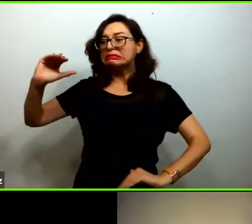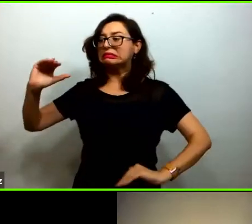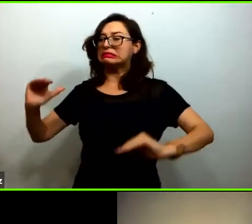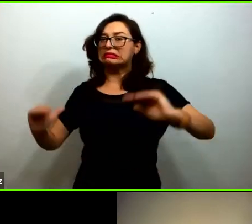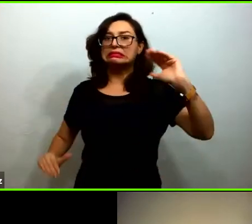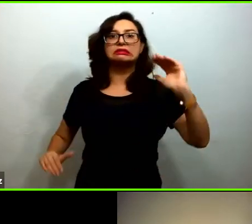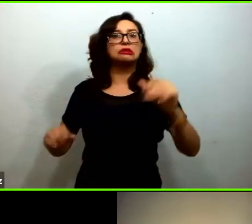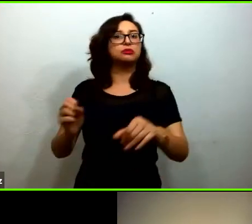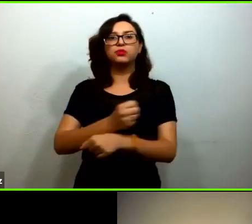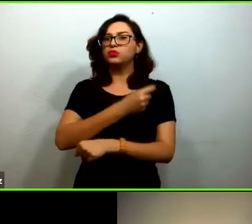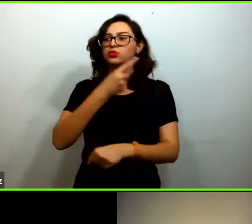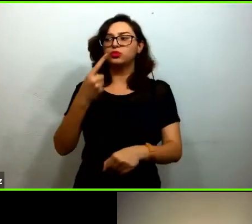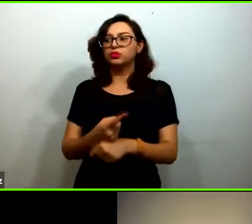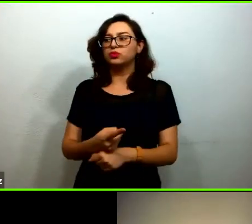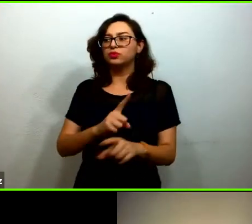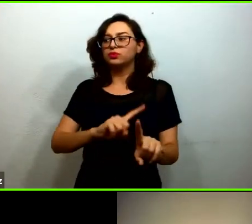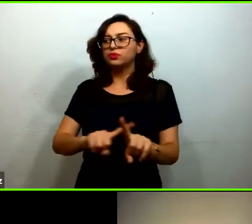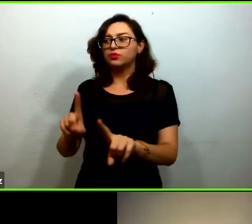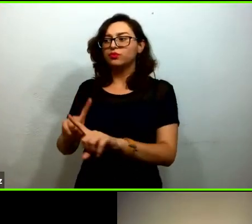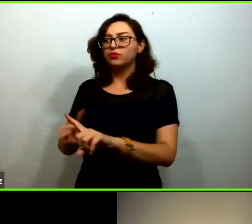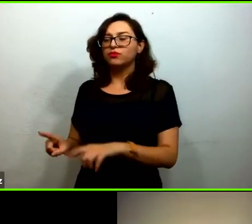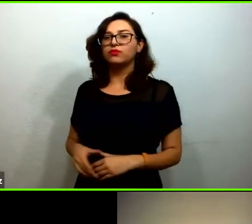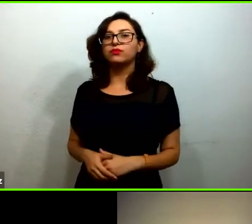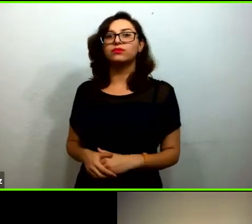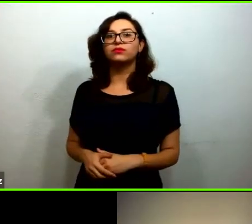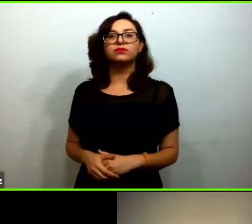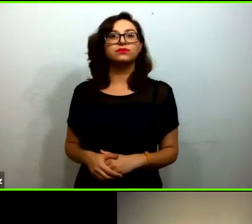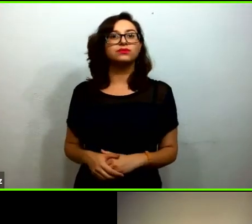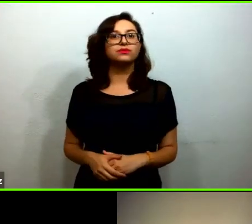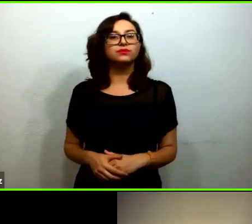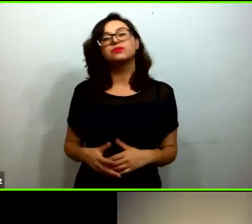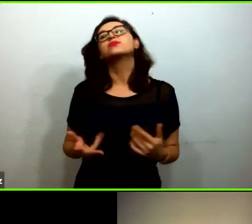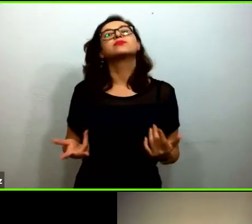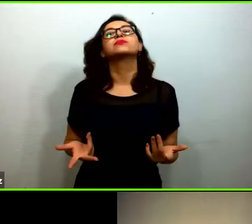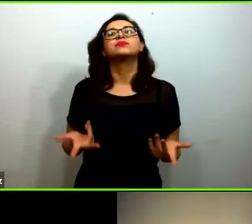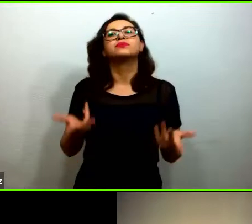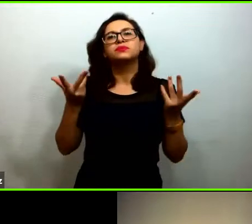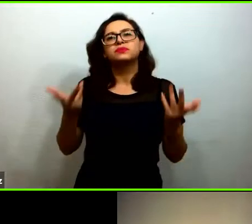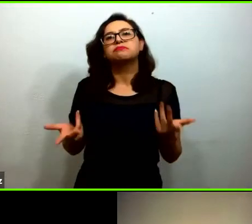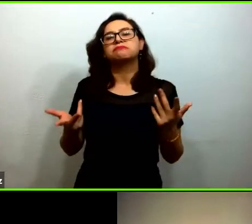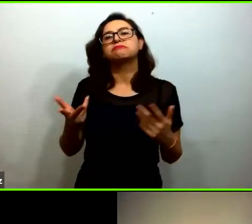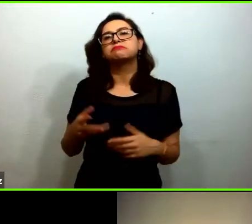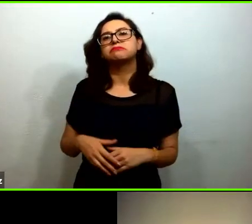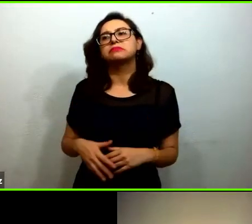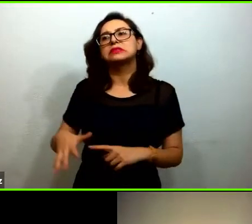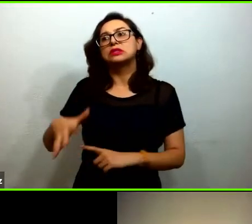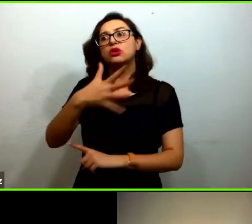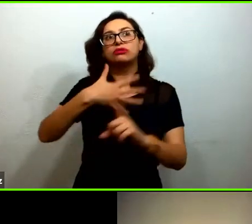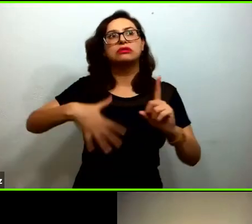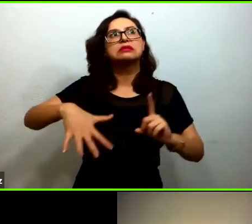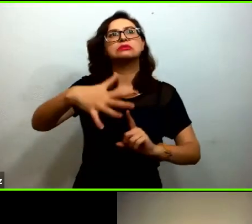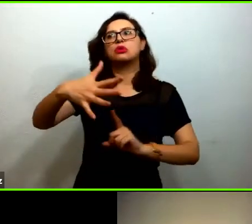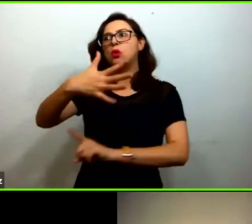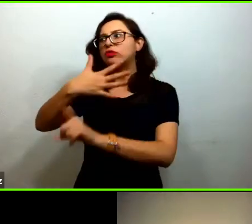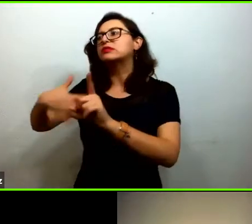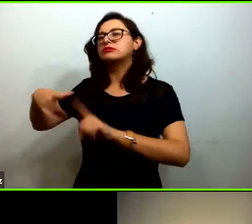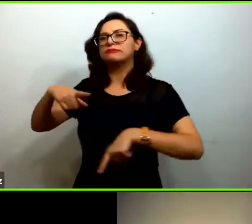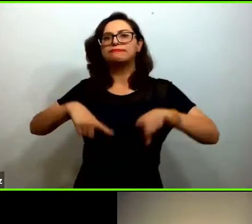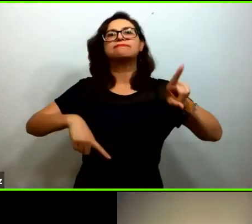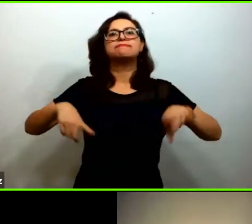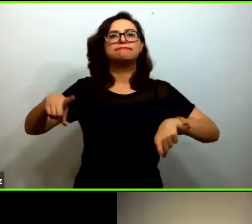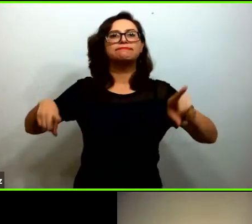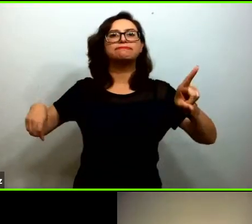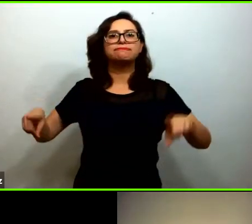y este programa permite ese apoyo personalizado que demanda el contexto también muy interesante